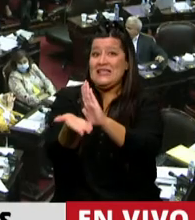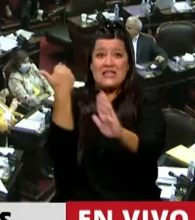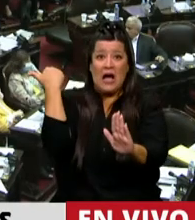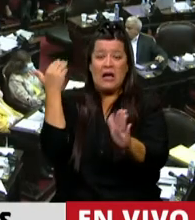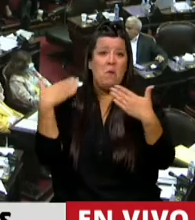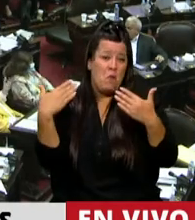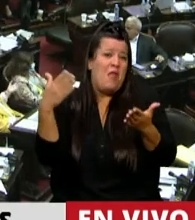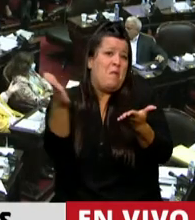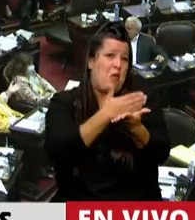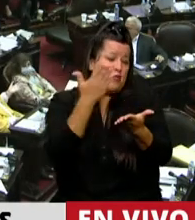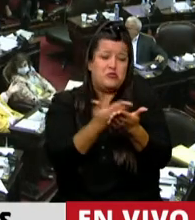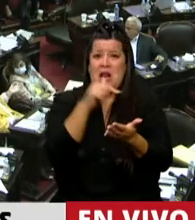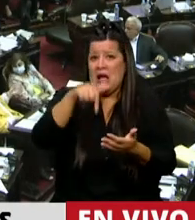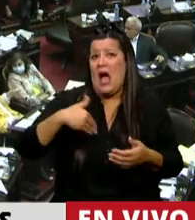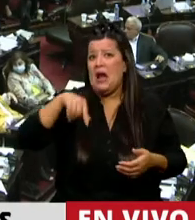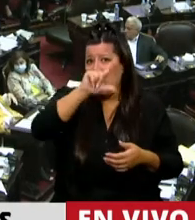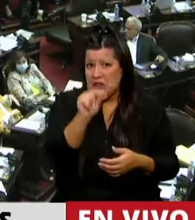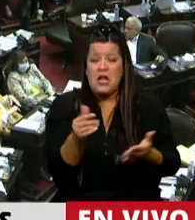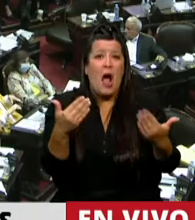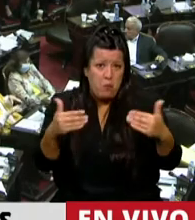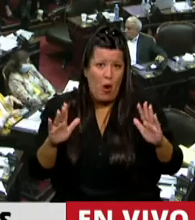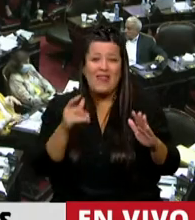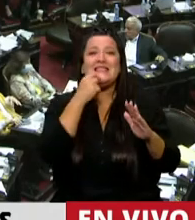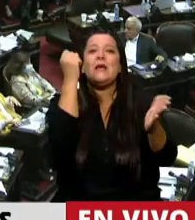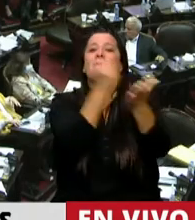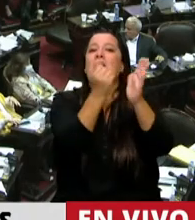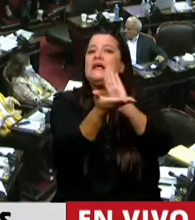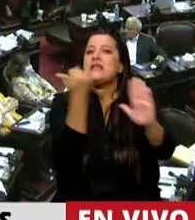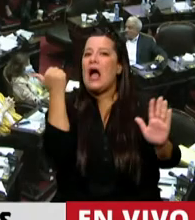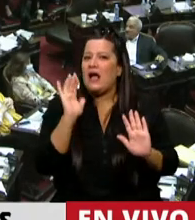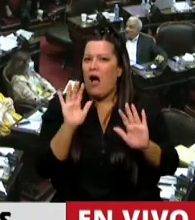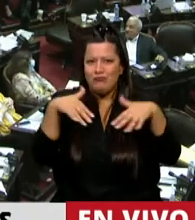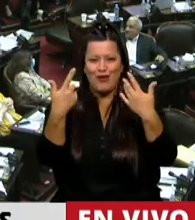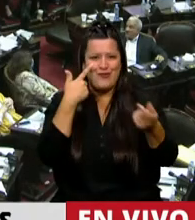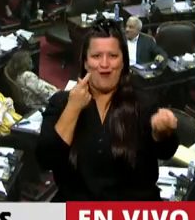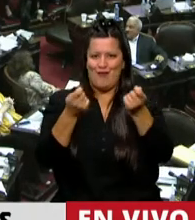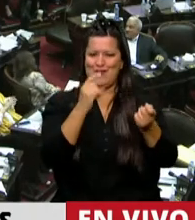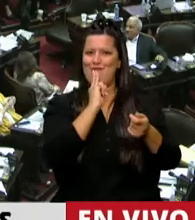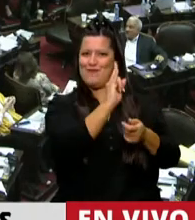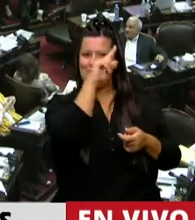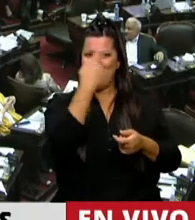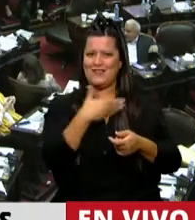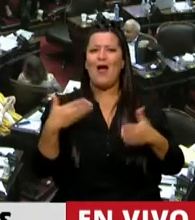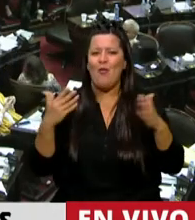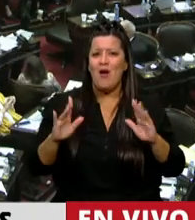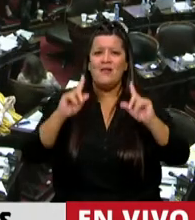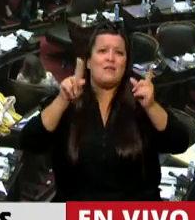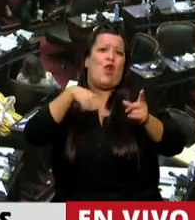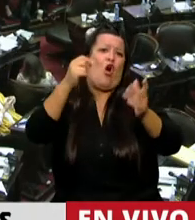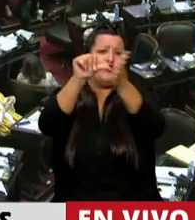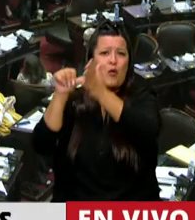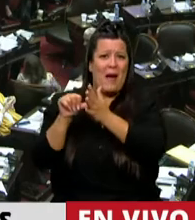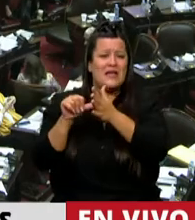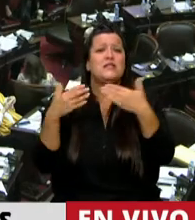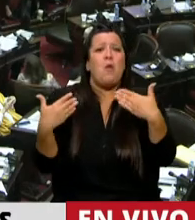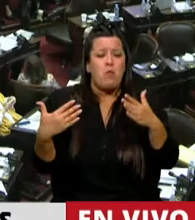podrían producir vacunas, por ejemplo, en la Argentina, y estar bajo control del Estado y en muchos otros países, y hacer